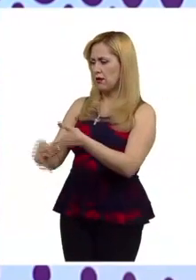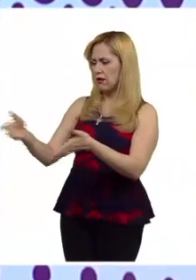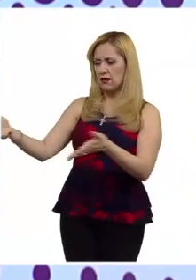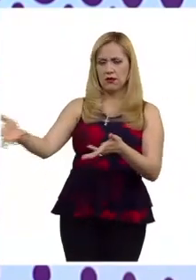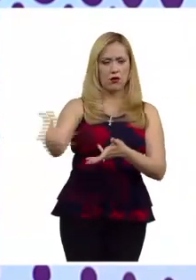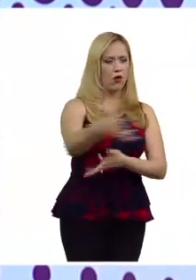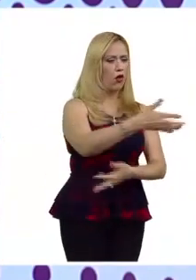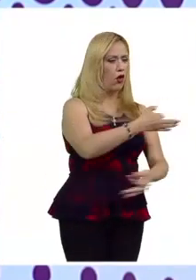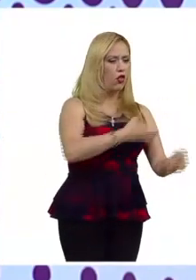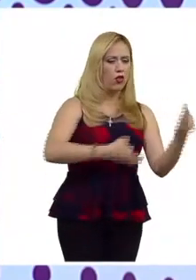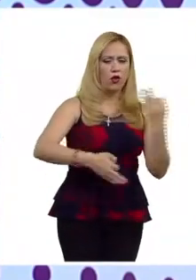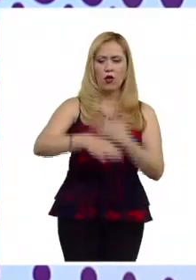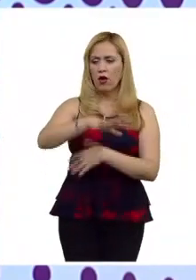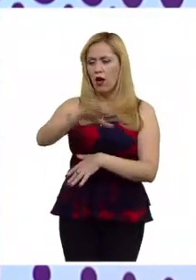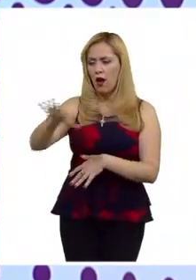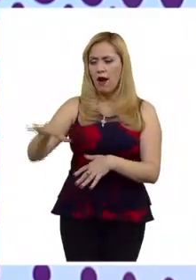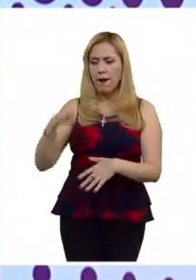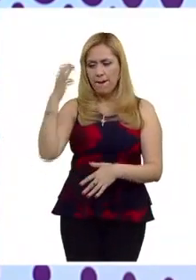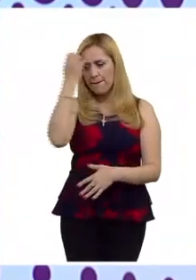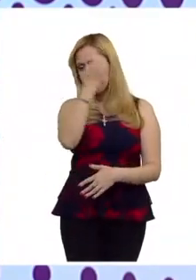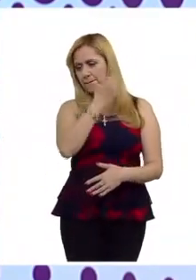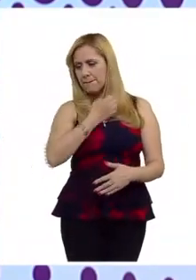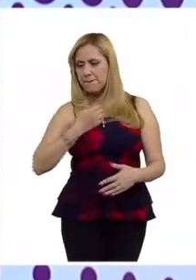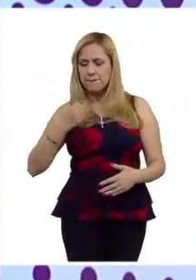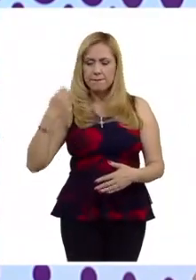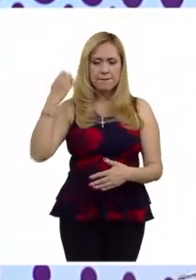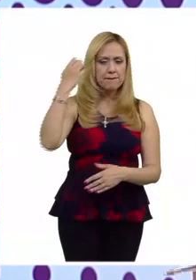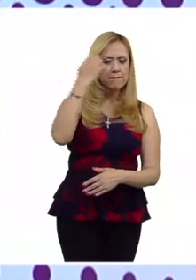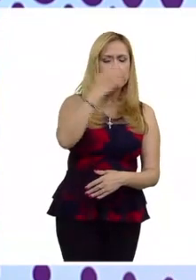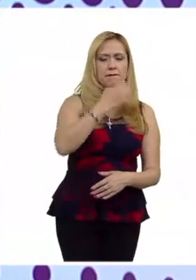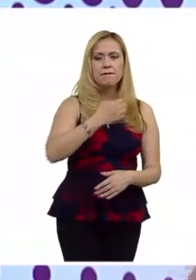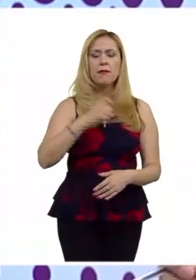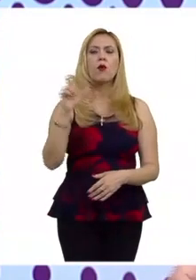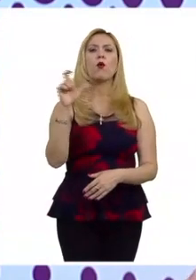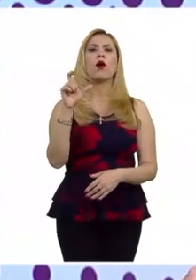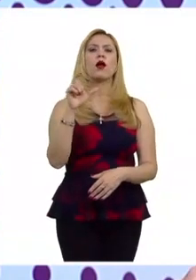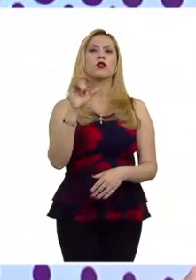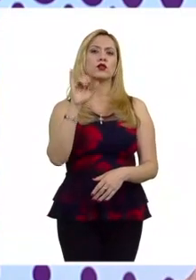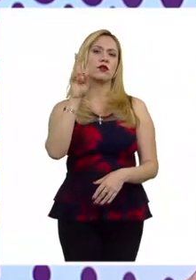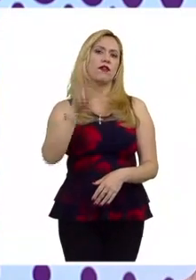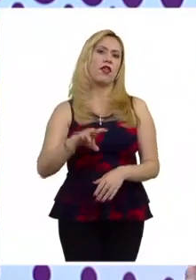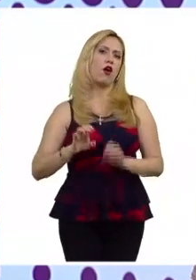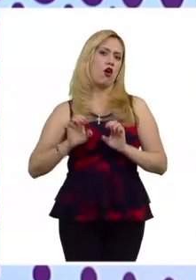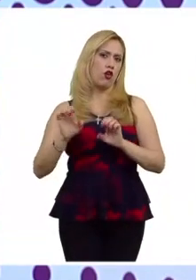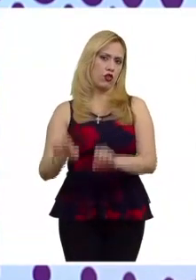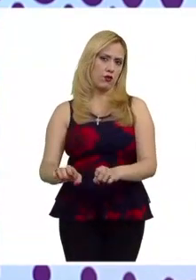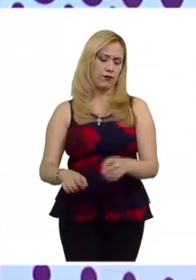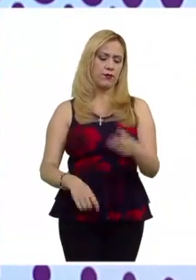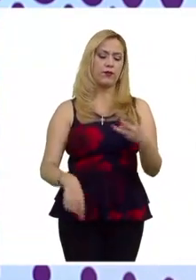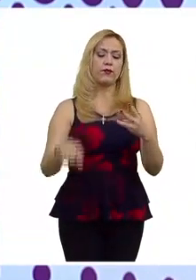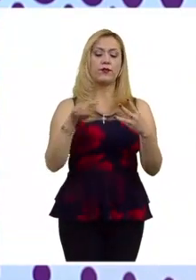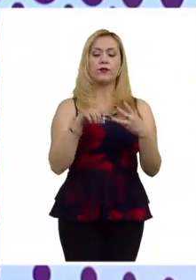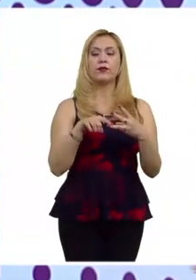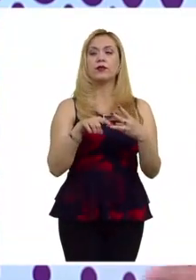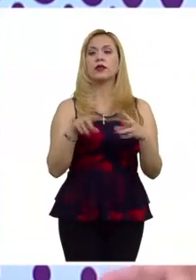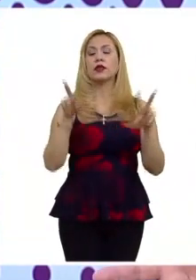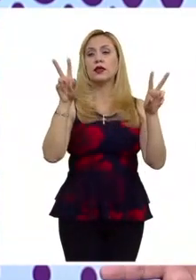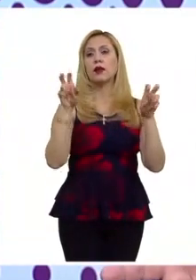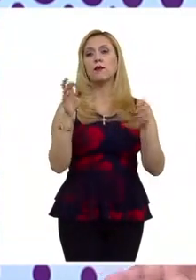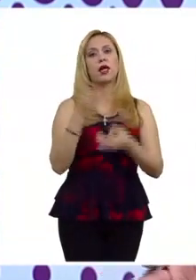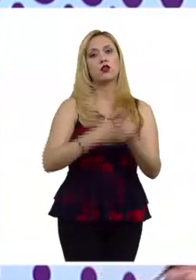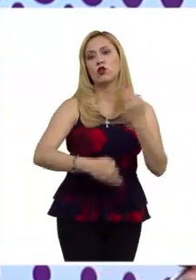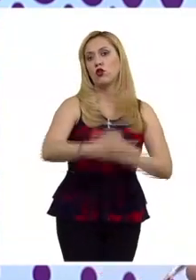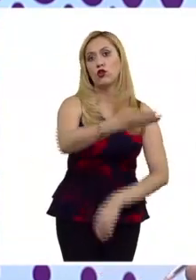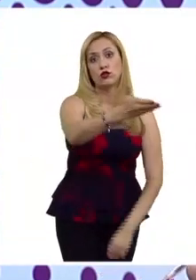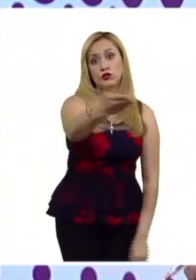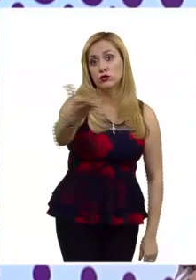todos los elementos que nos permitan valorar cuando nos encontramos frente al discurso de odio y tres considero que es un tema de todos